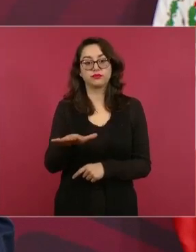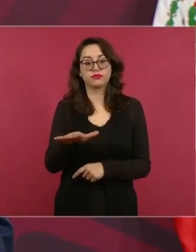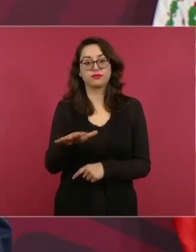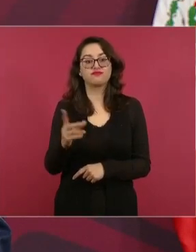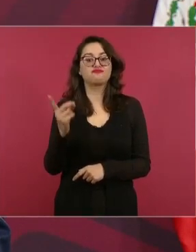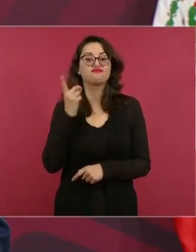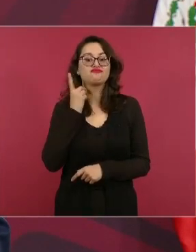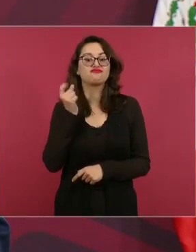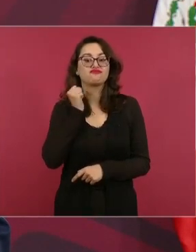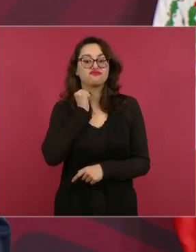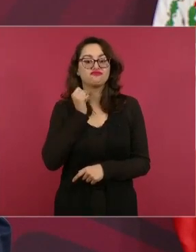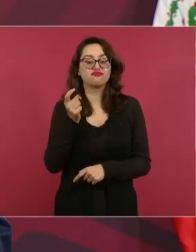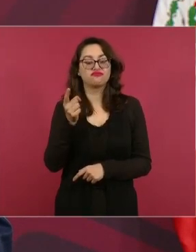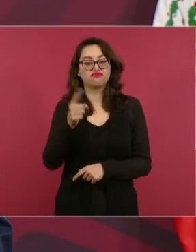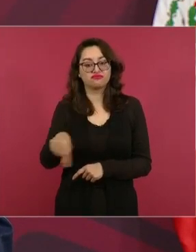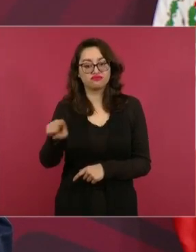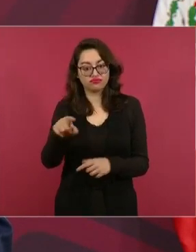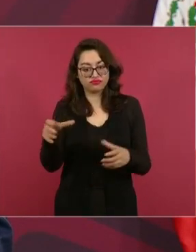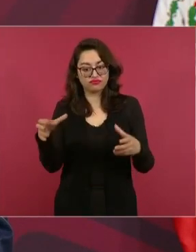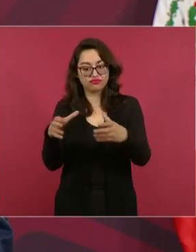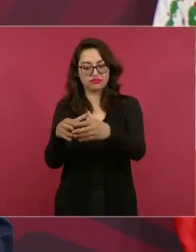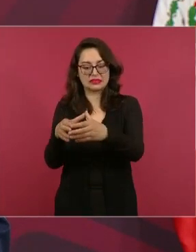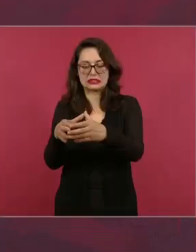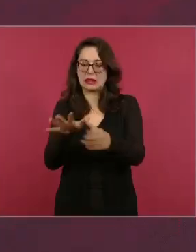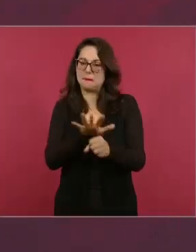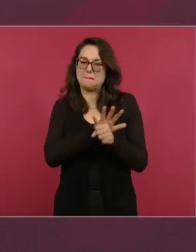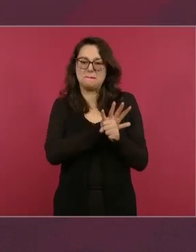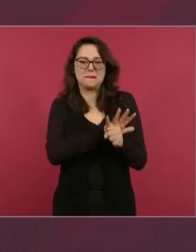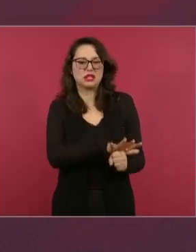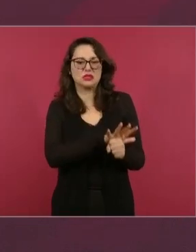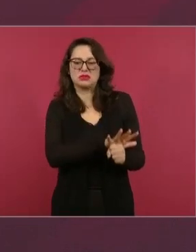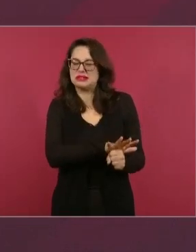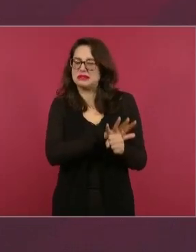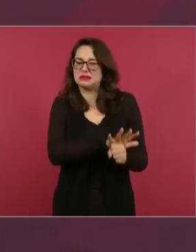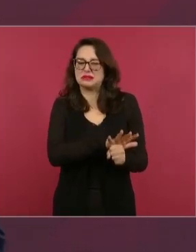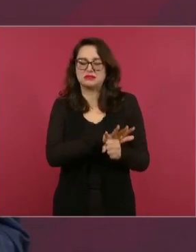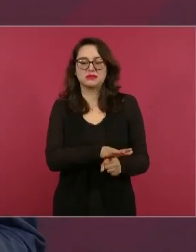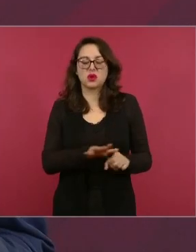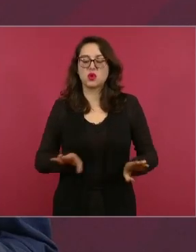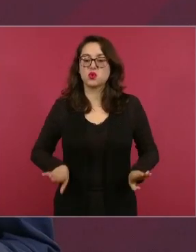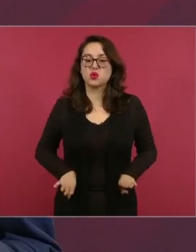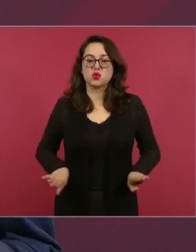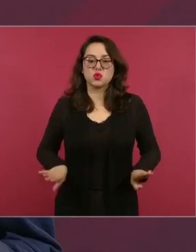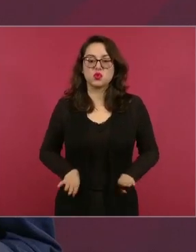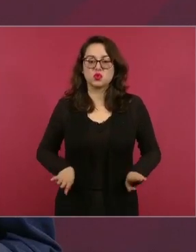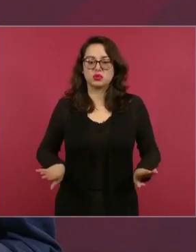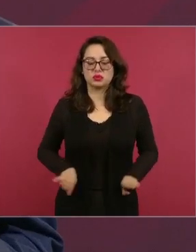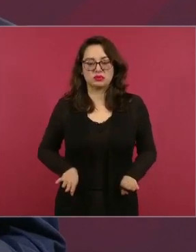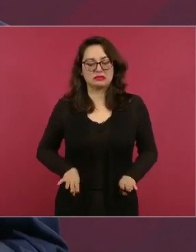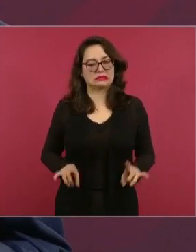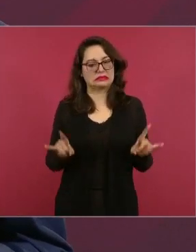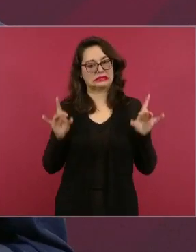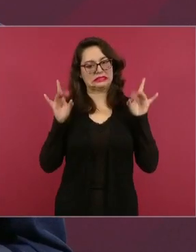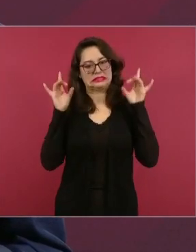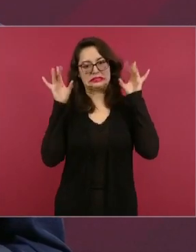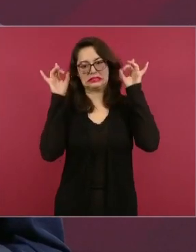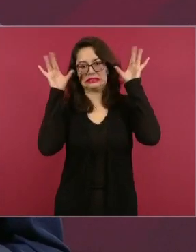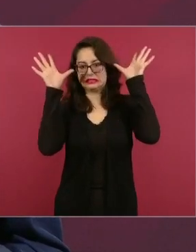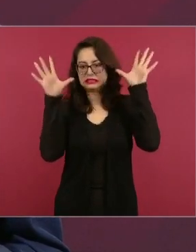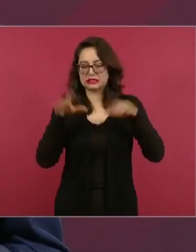legisladores están en una actitud de mucha intolerancia